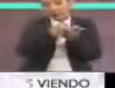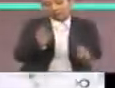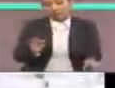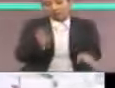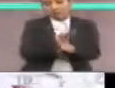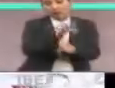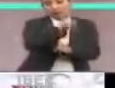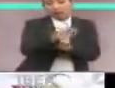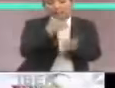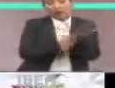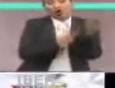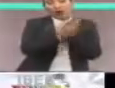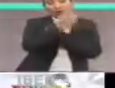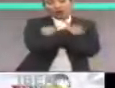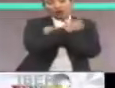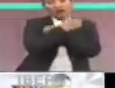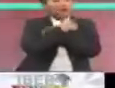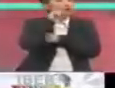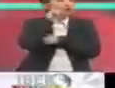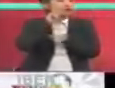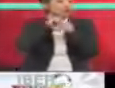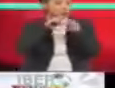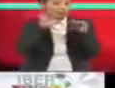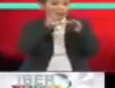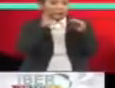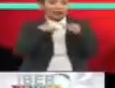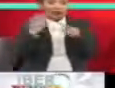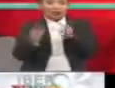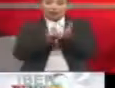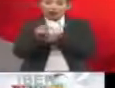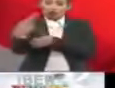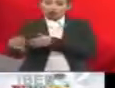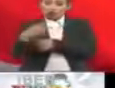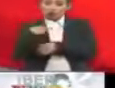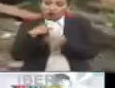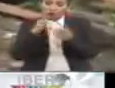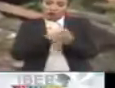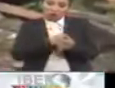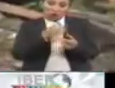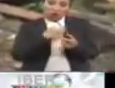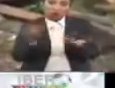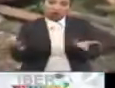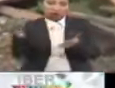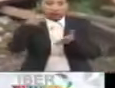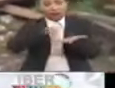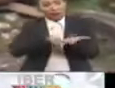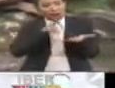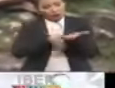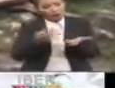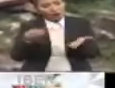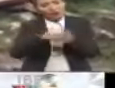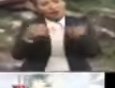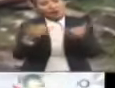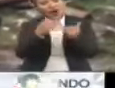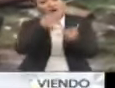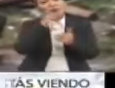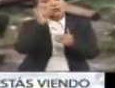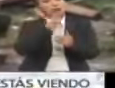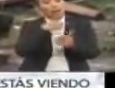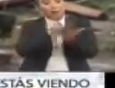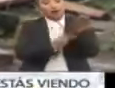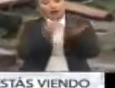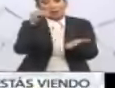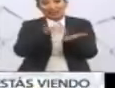fortalecimiento de los programas de educación sexual y de derechos reproductivos, la incorporación de valores asociados a la igualdad de género en los